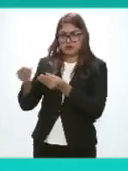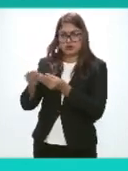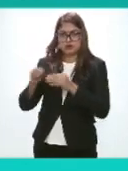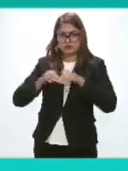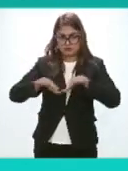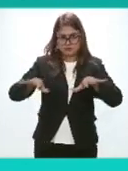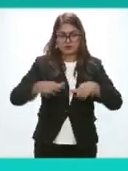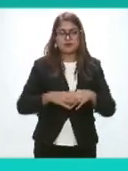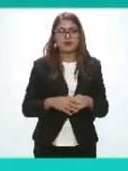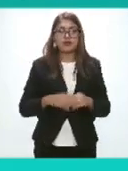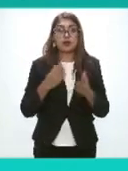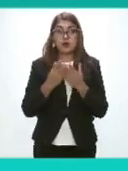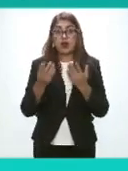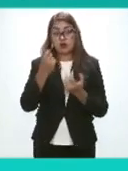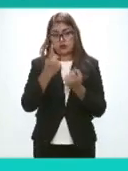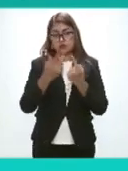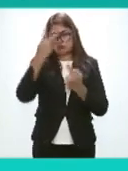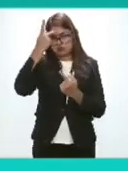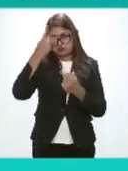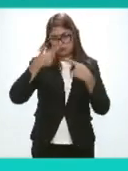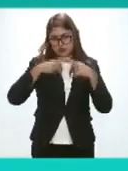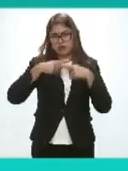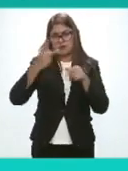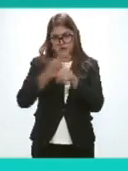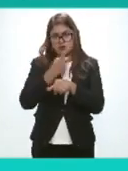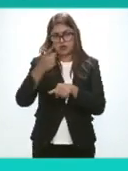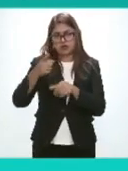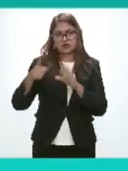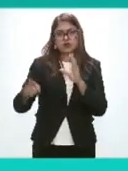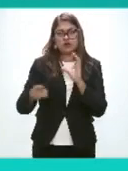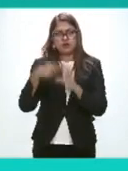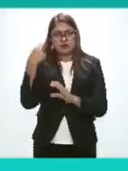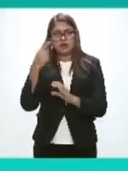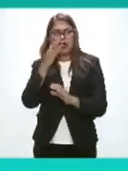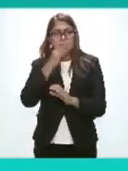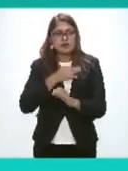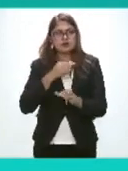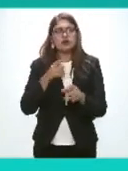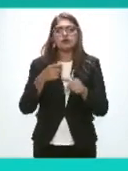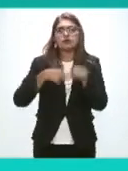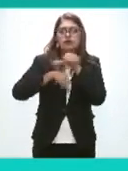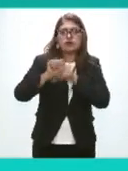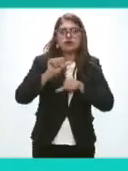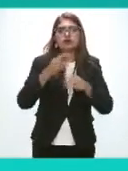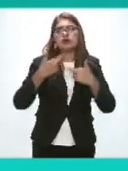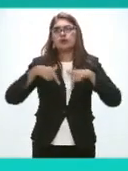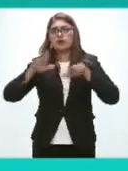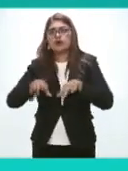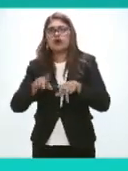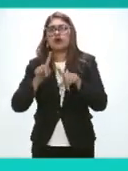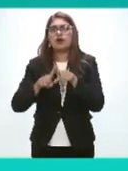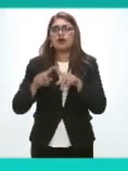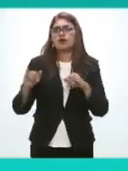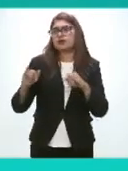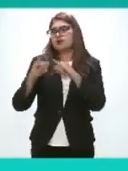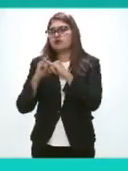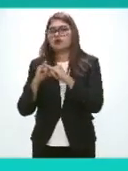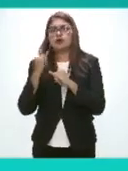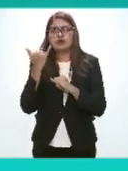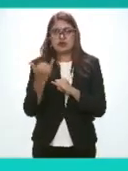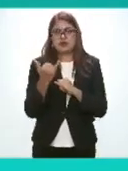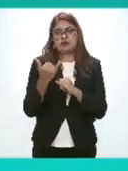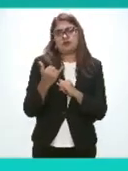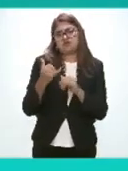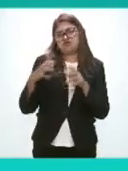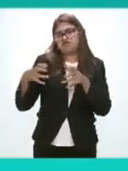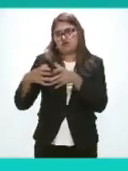Hay algunas personas Que ya nos enviaron Por correo La representación De las instituciones Órganos Que ya los tenemos Anotados